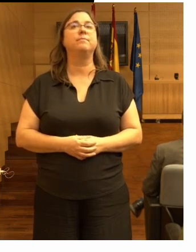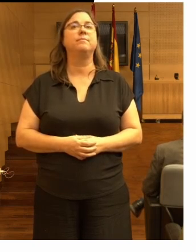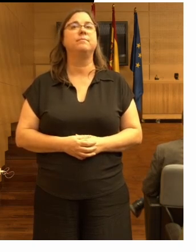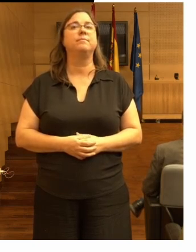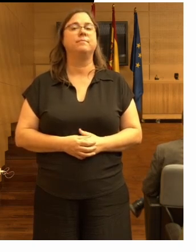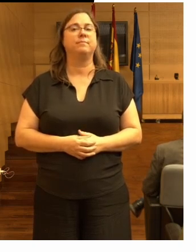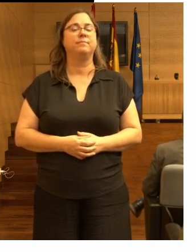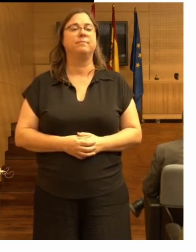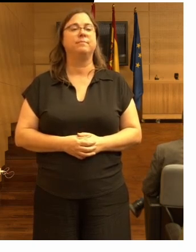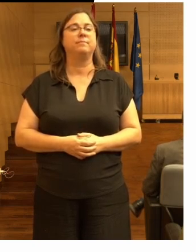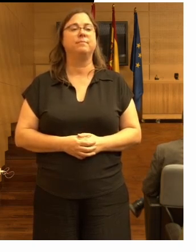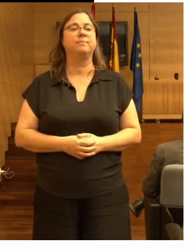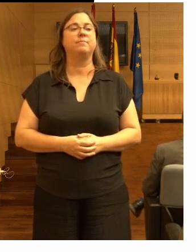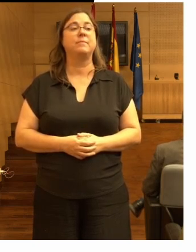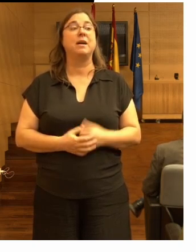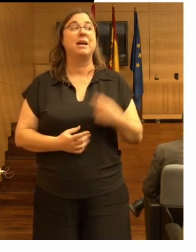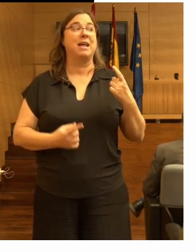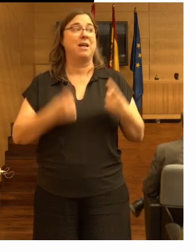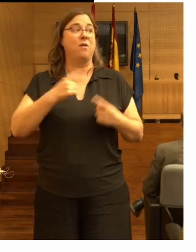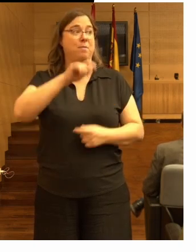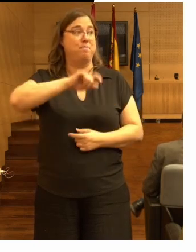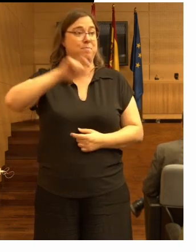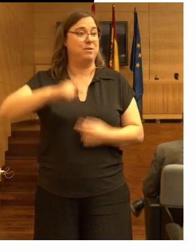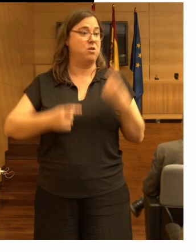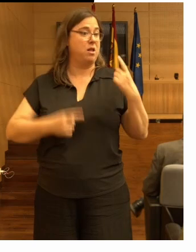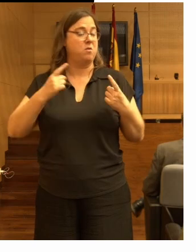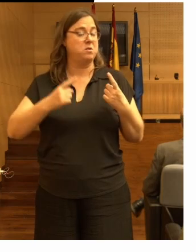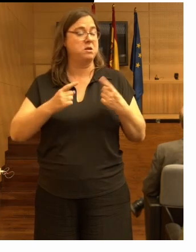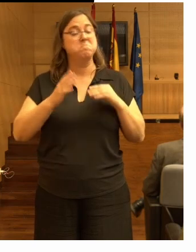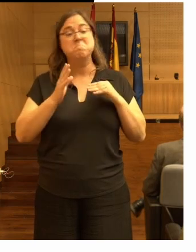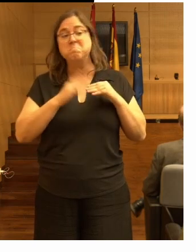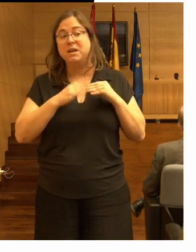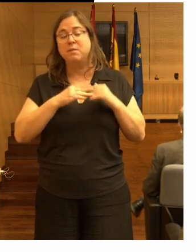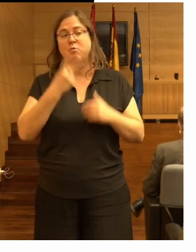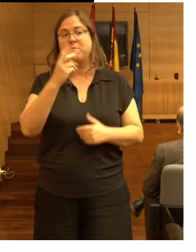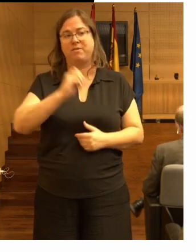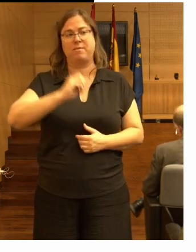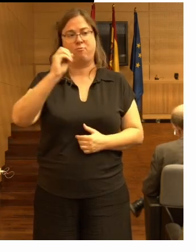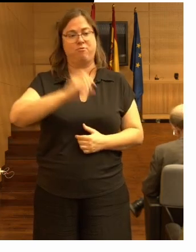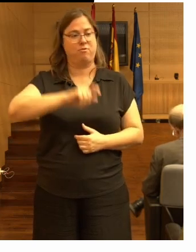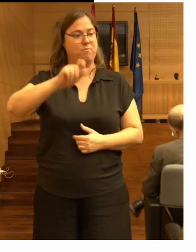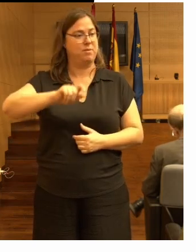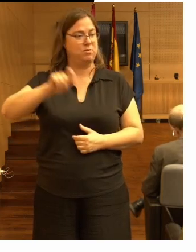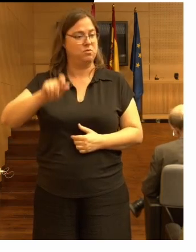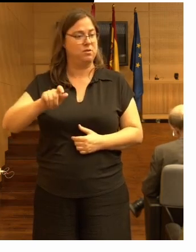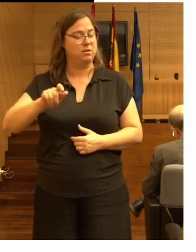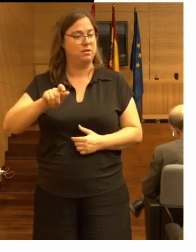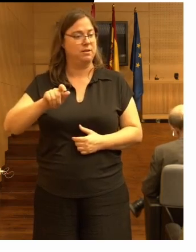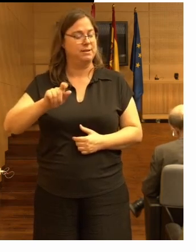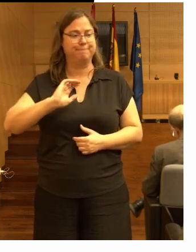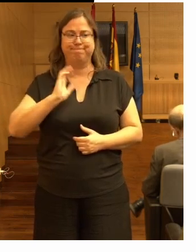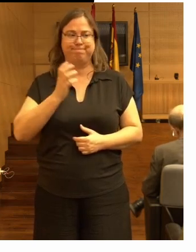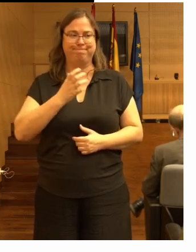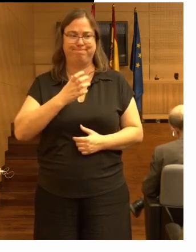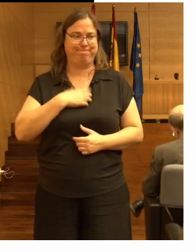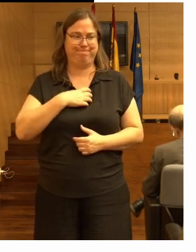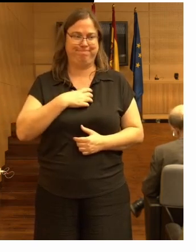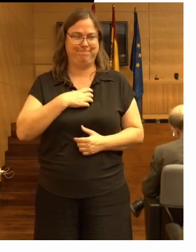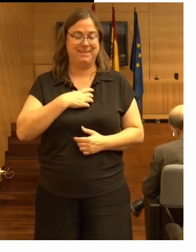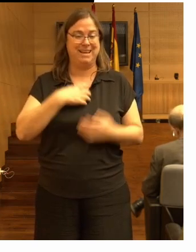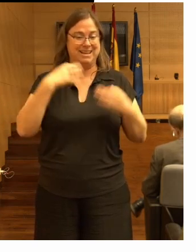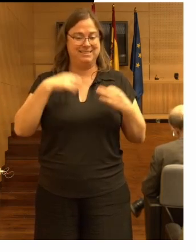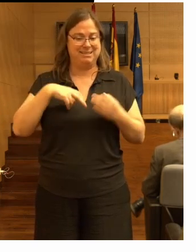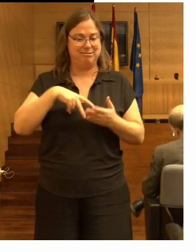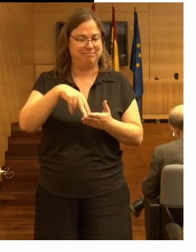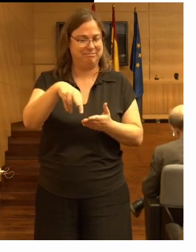hay parte de la población al menos el 20% diría que no puede andar con seguridad